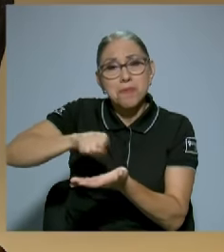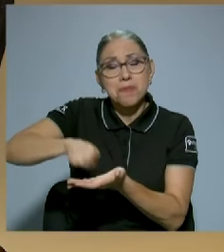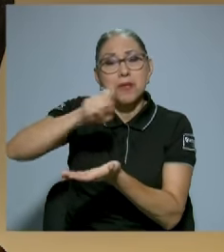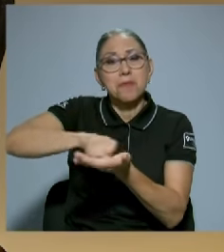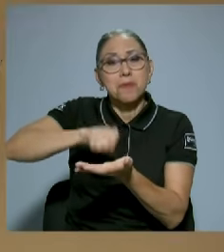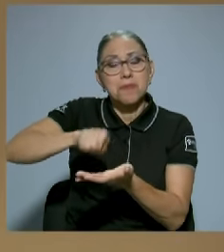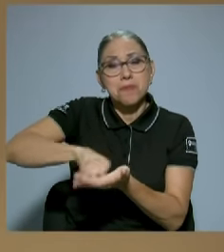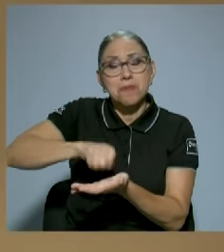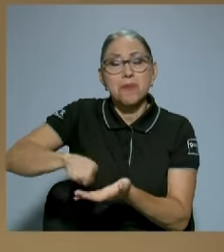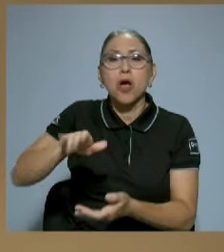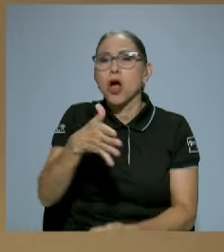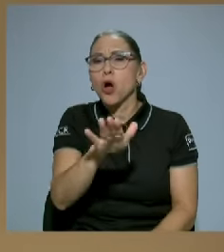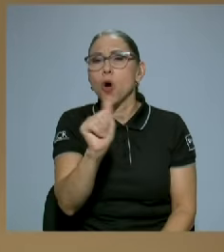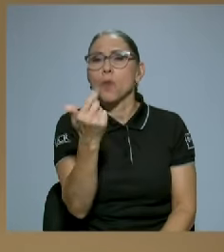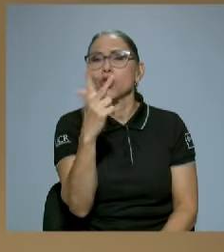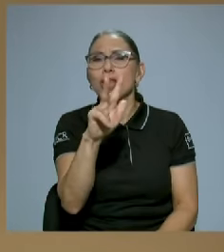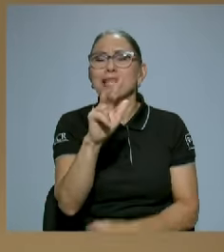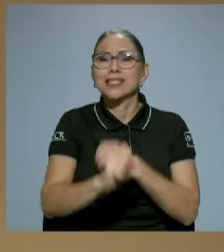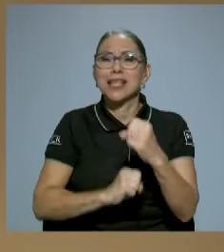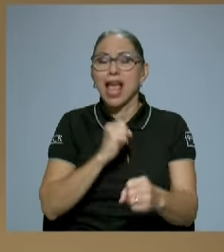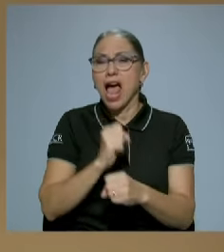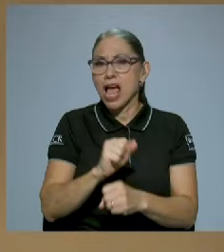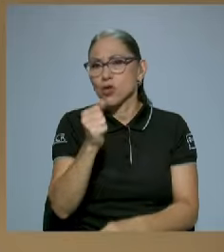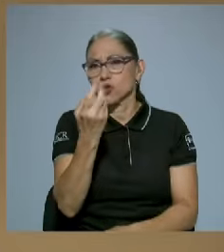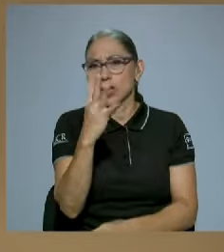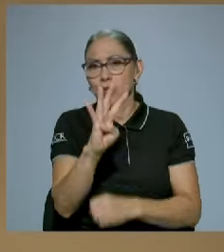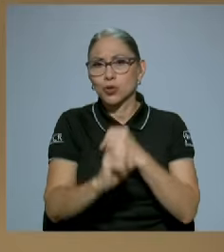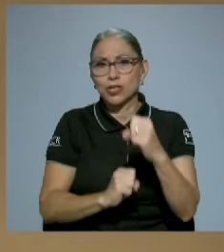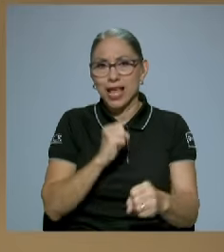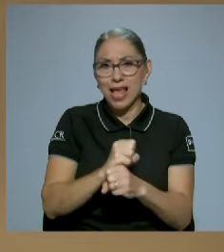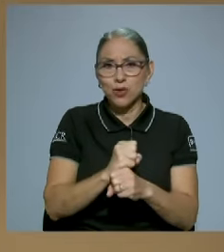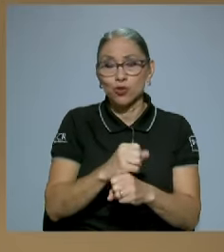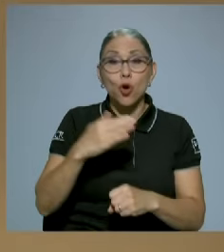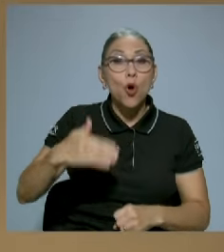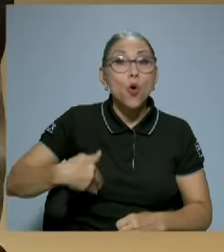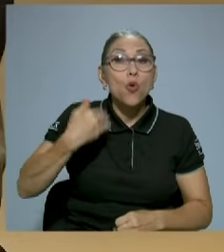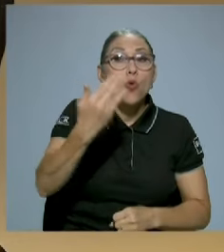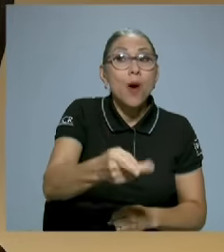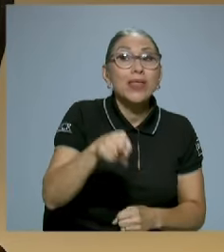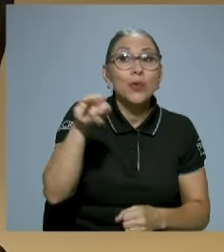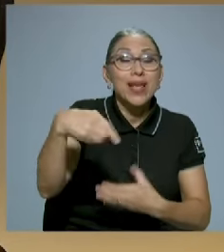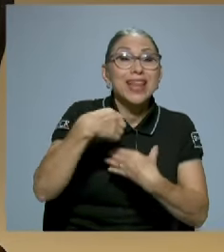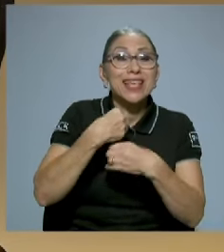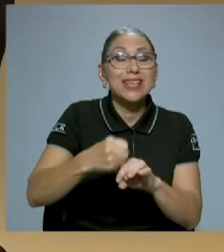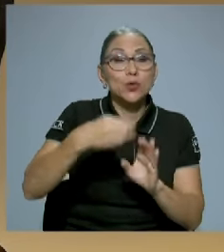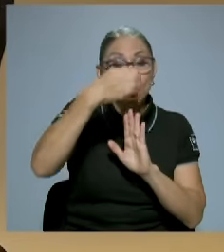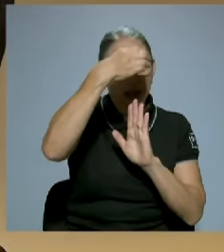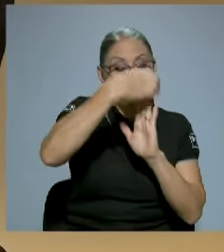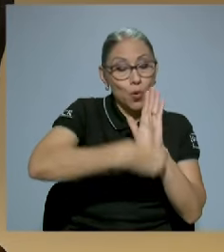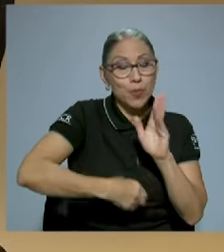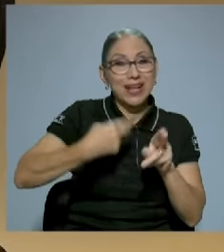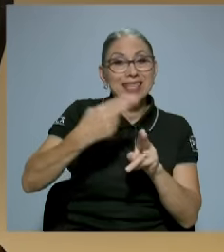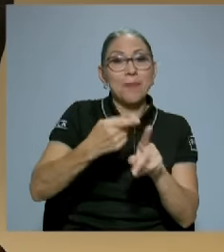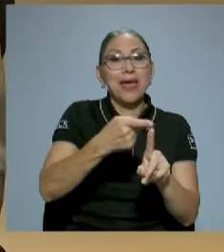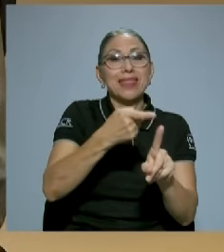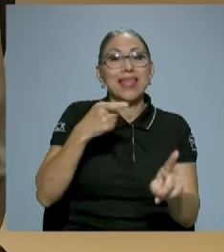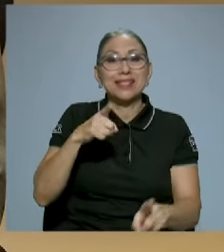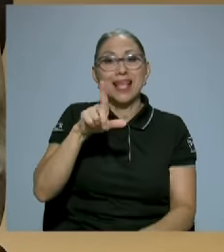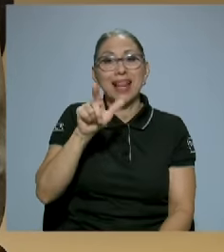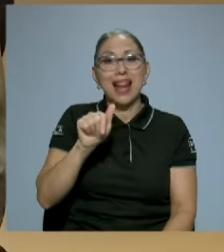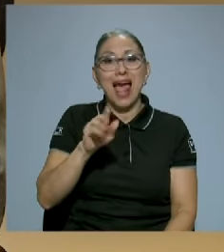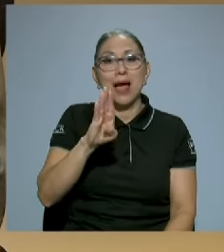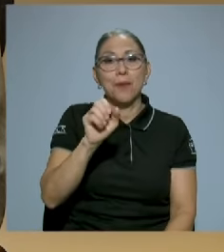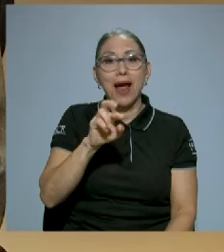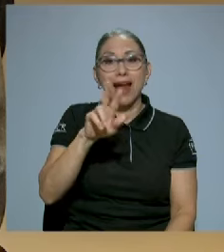cuando elaboró la columna desde la barra, tenía ya una gran práctica en tomar